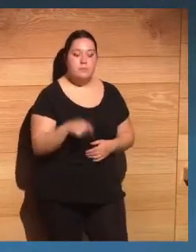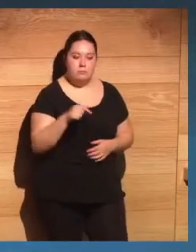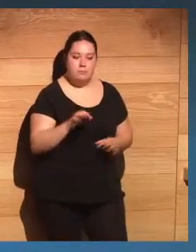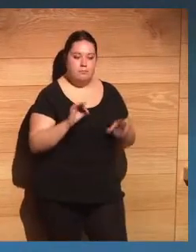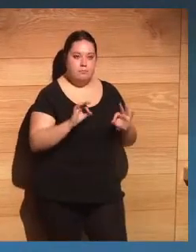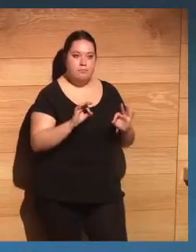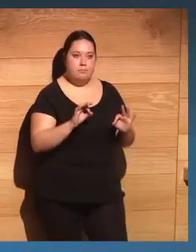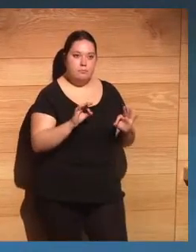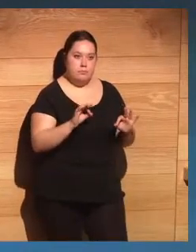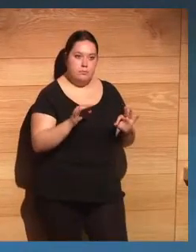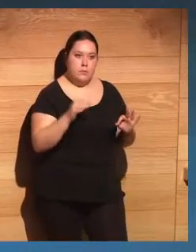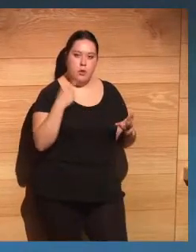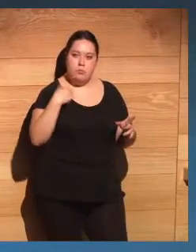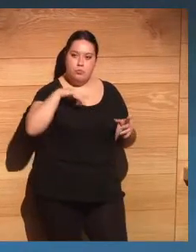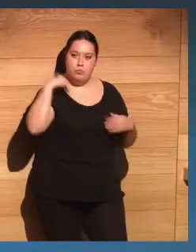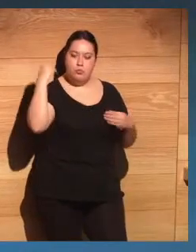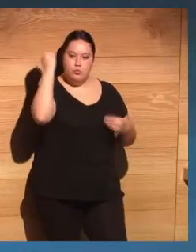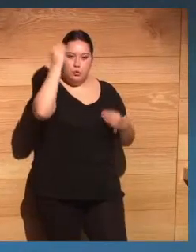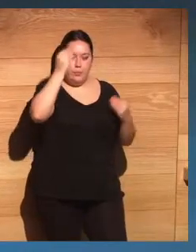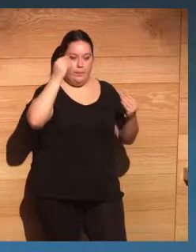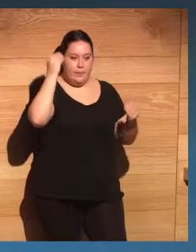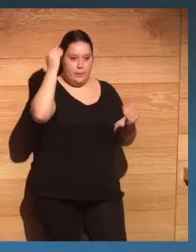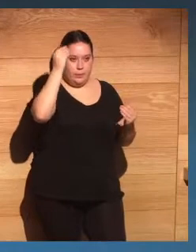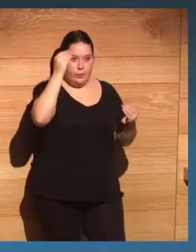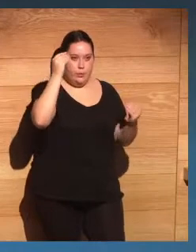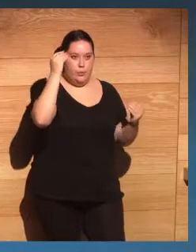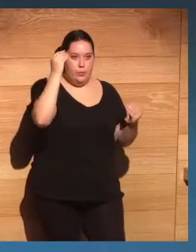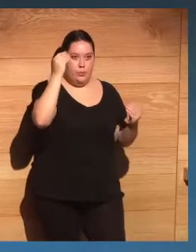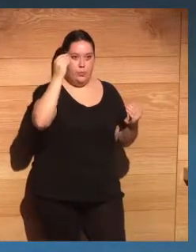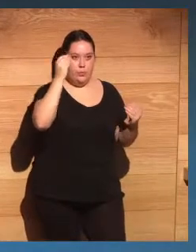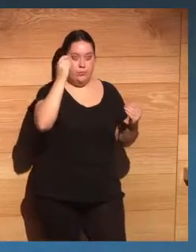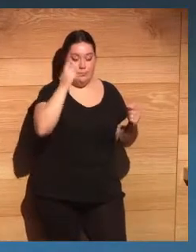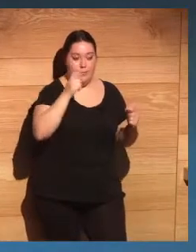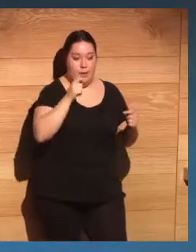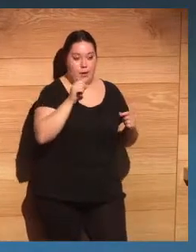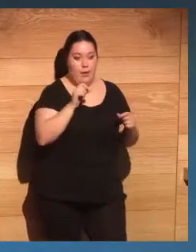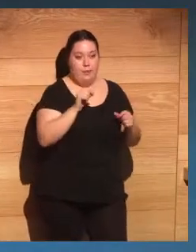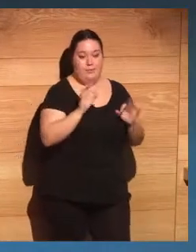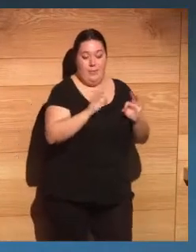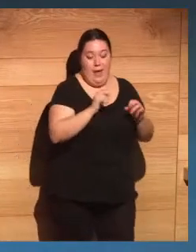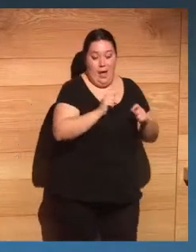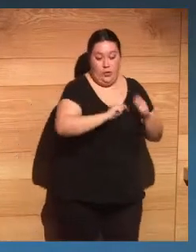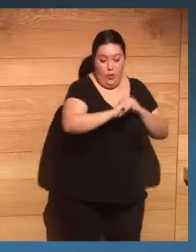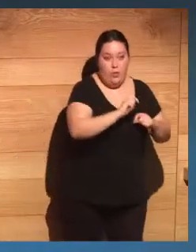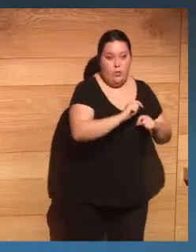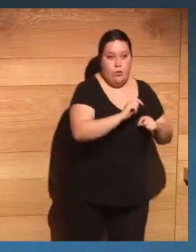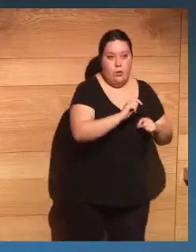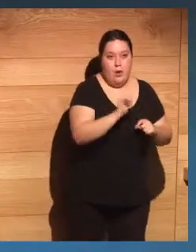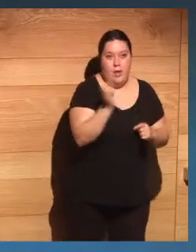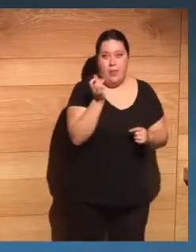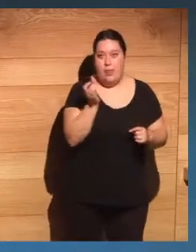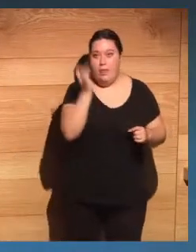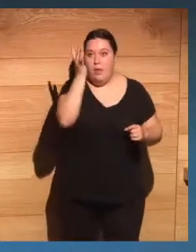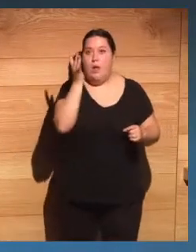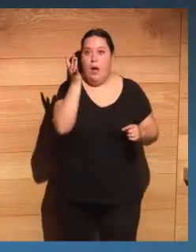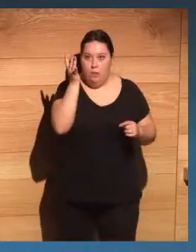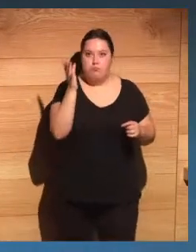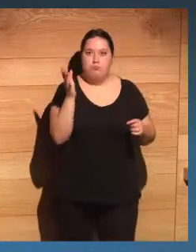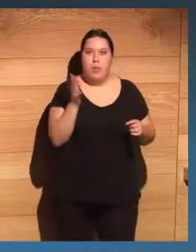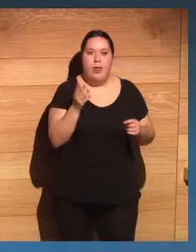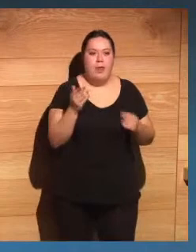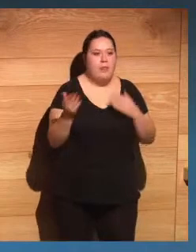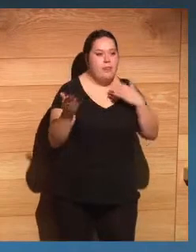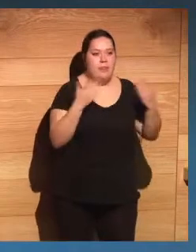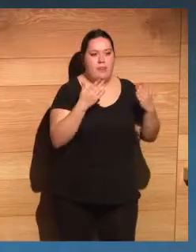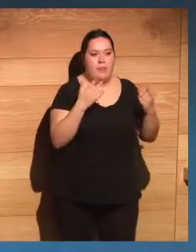es el planteamiento que hemos hecho desde la asociación y el que queremos transmitir con la idea de abrir un gran debate, un